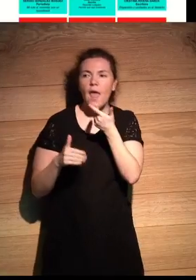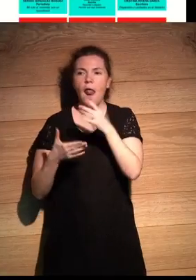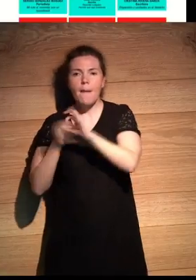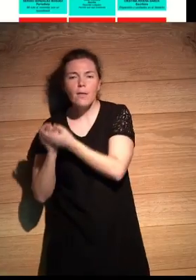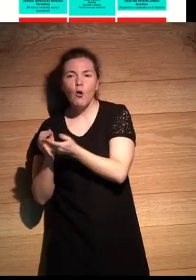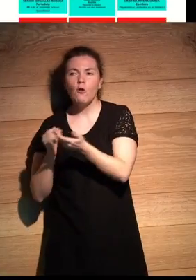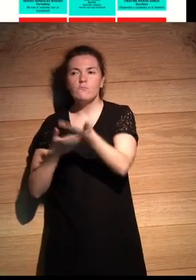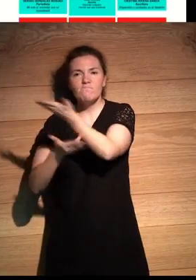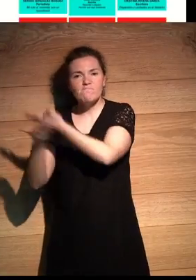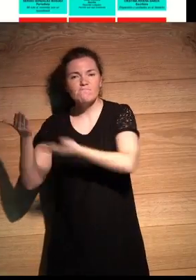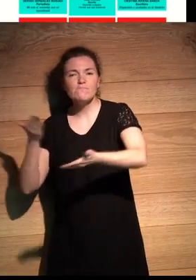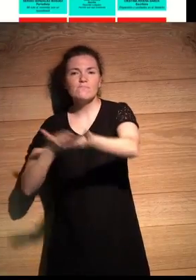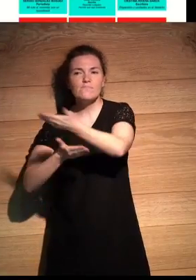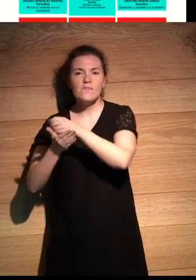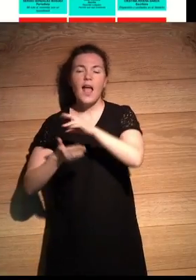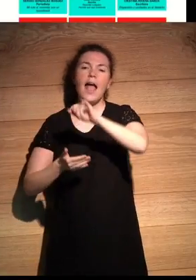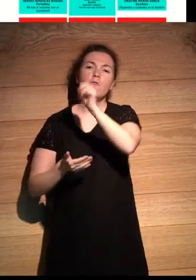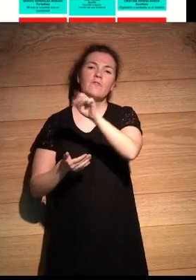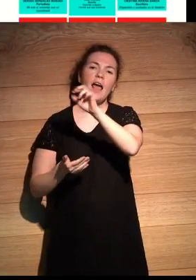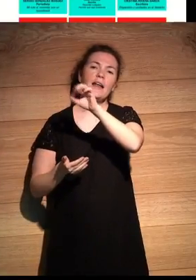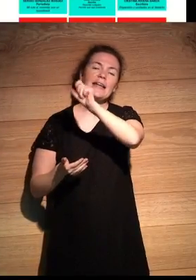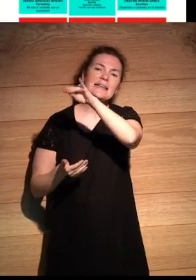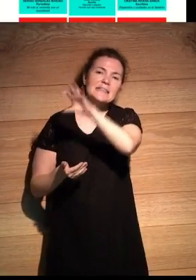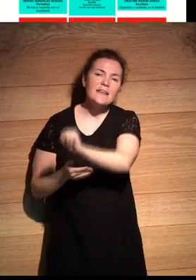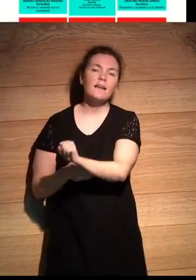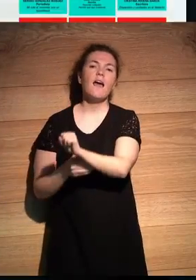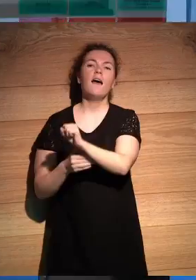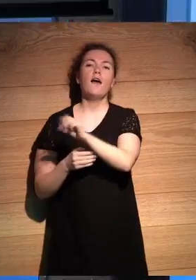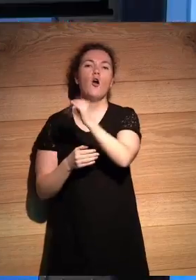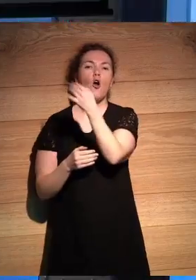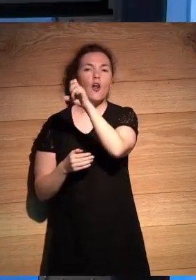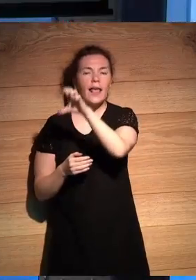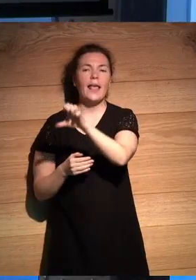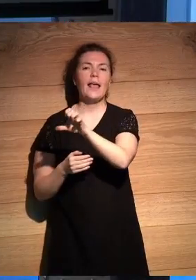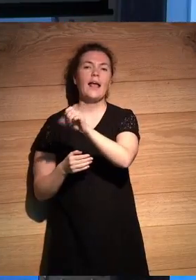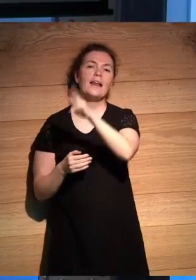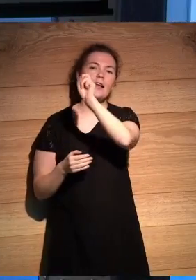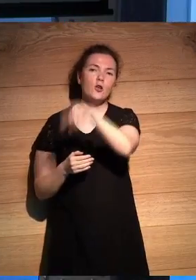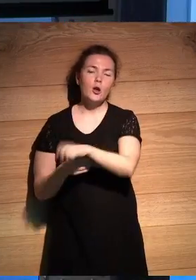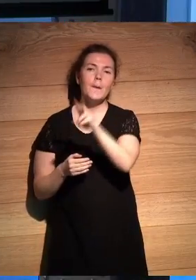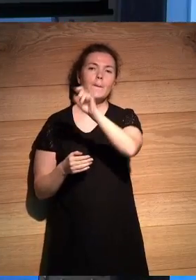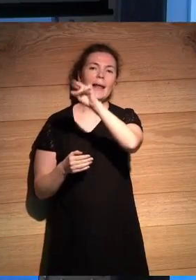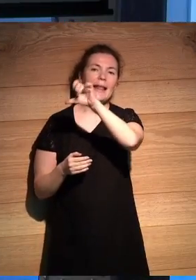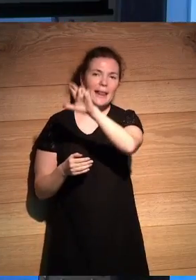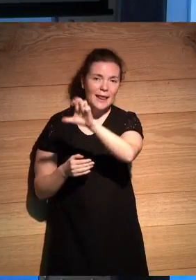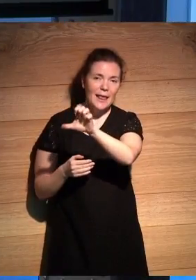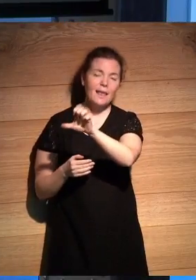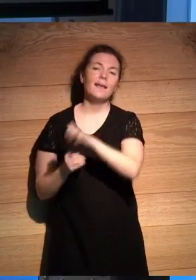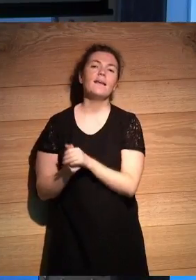relaciones, Juan Villoro, Cristina Rivera Garza, Rodrigo Fresán, Jorge Carrión, Valerie Miles,